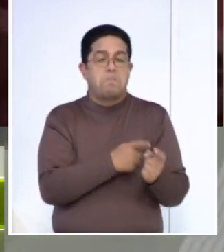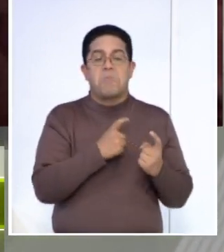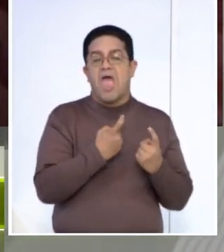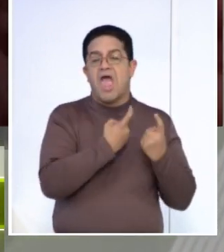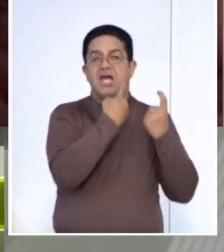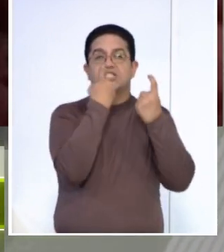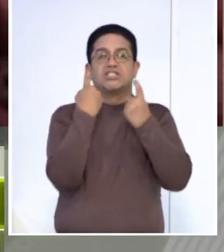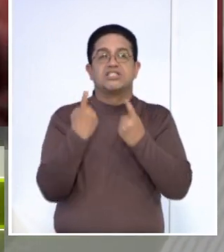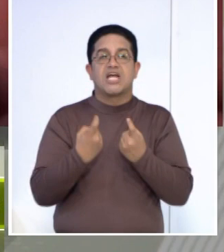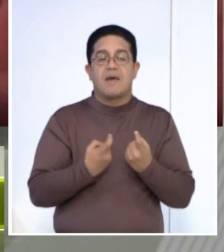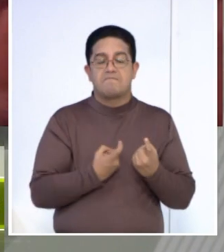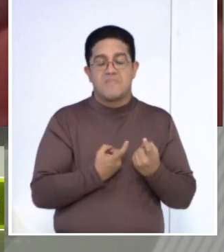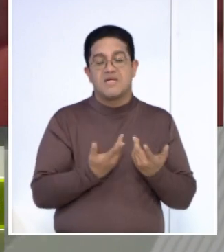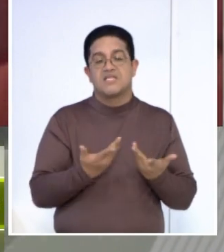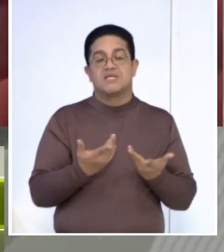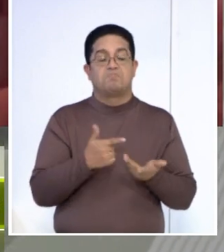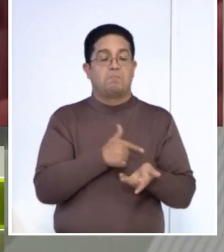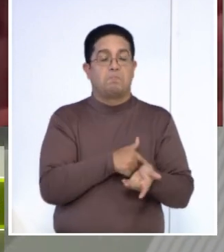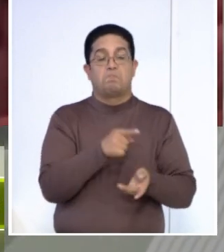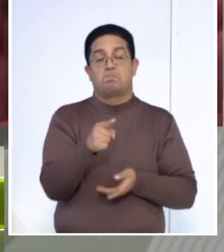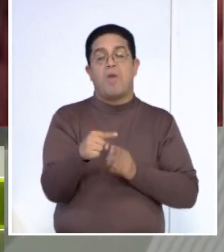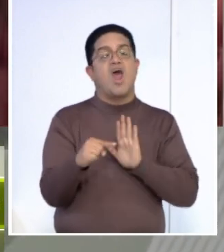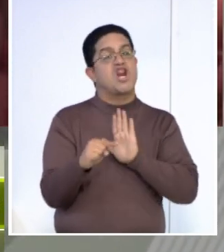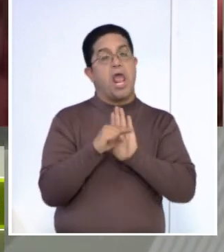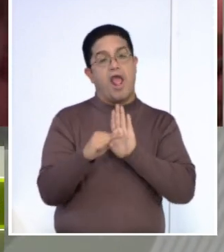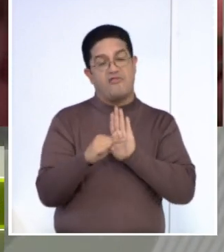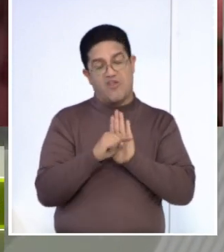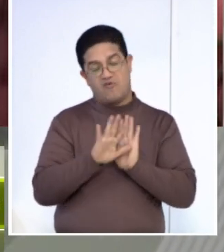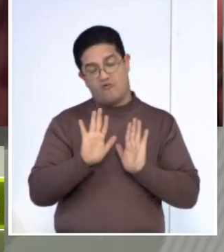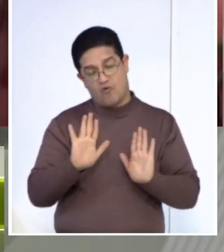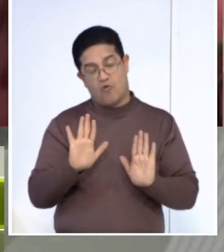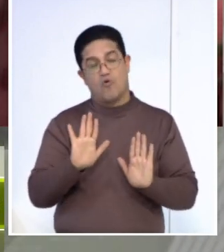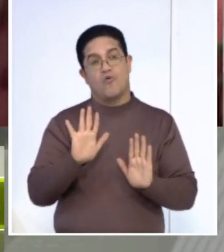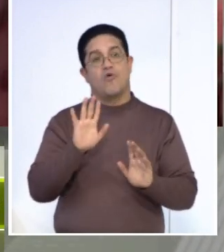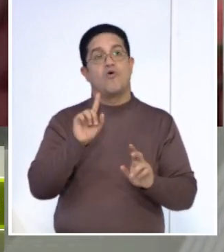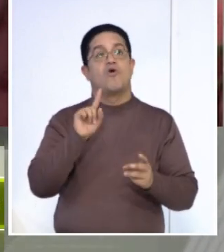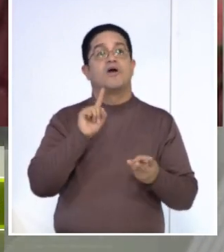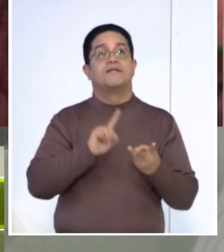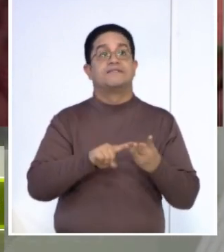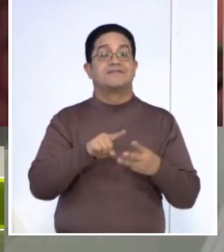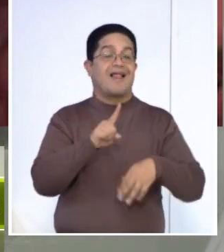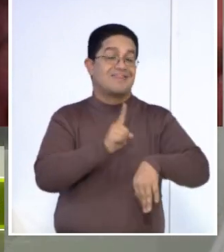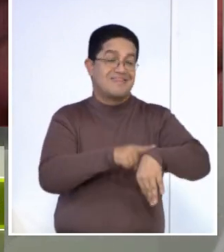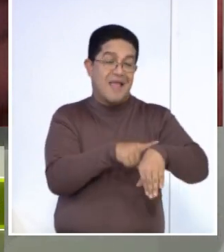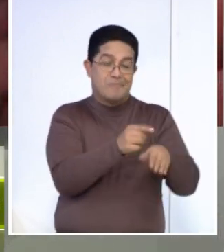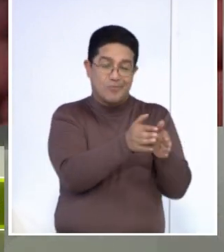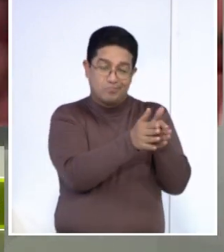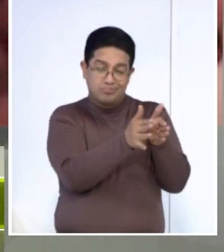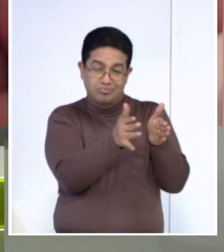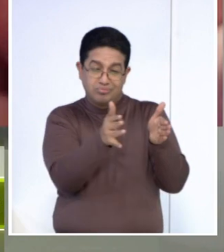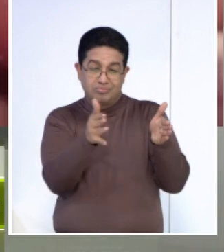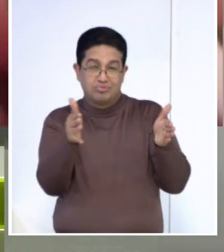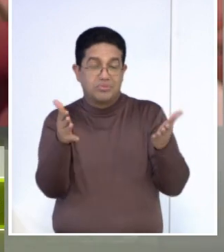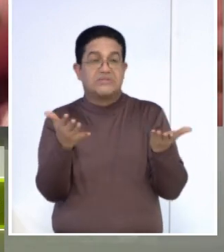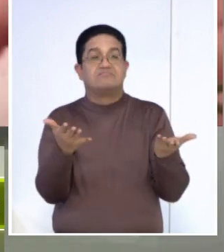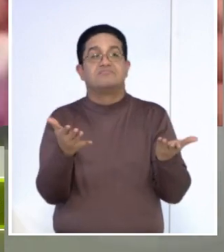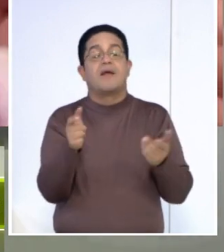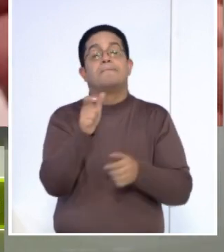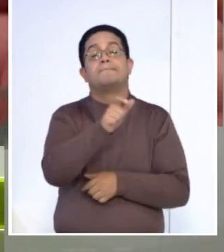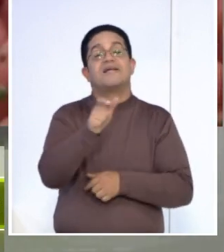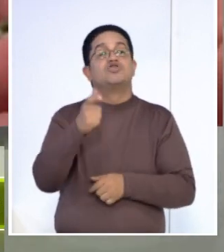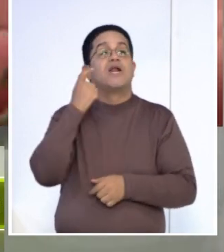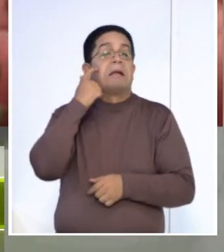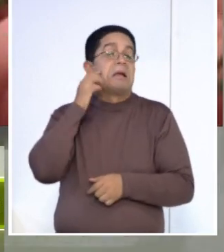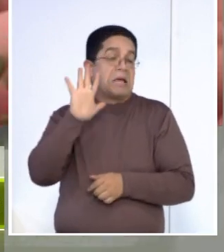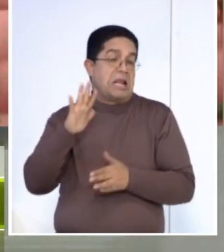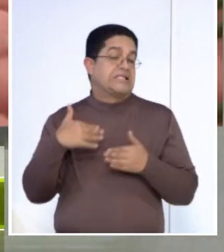teníamos tradicionales pudiéramos hacerlo y salían negativos. Entonces, ese periodo de ventana es complicado porque la persona cree que está